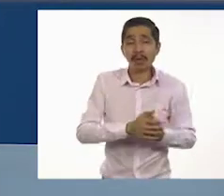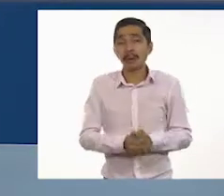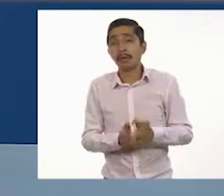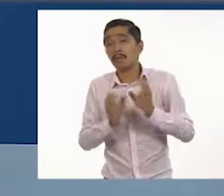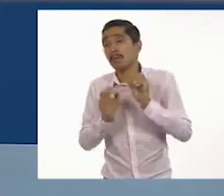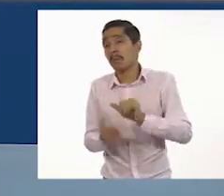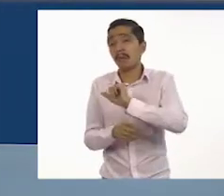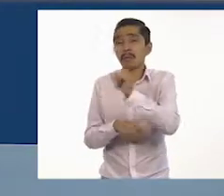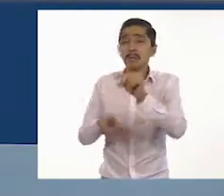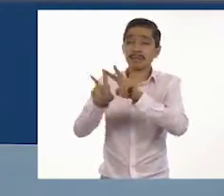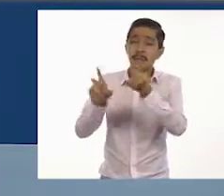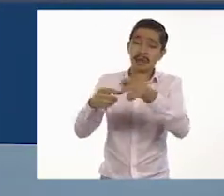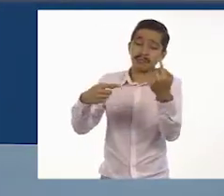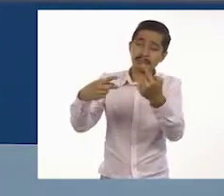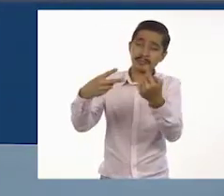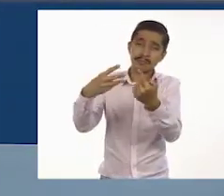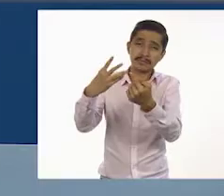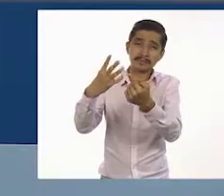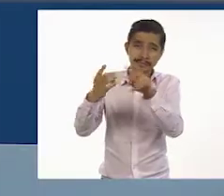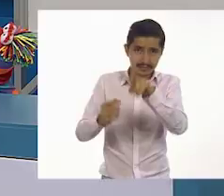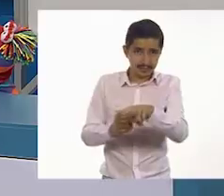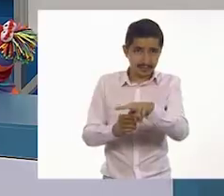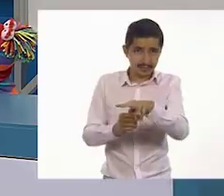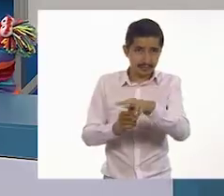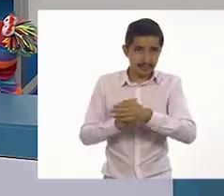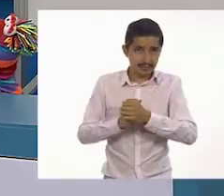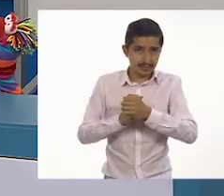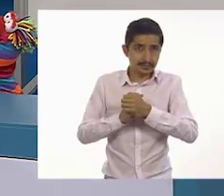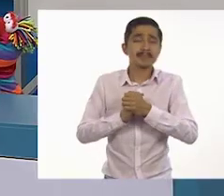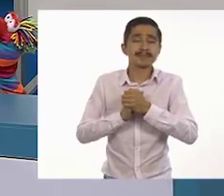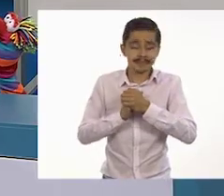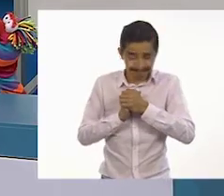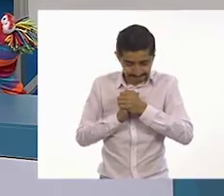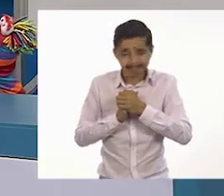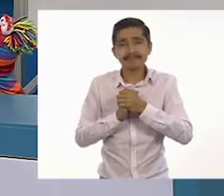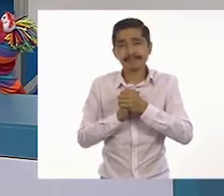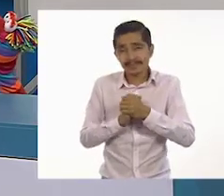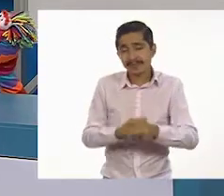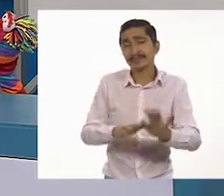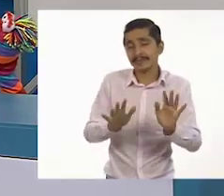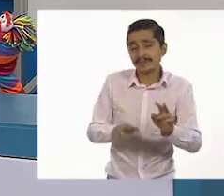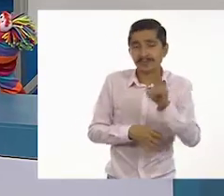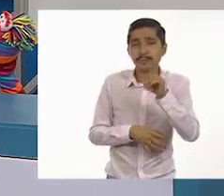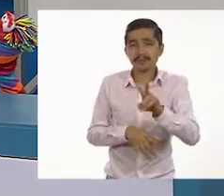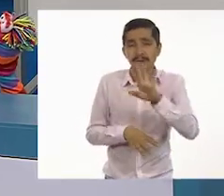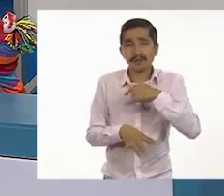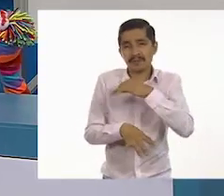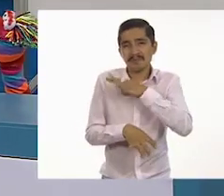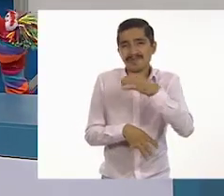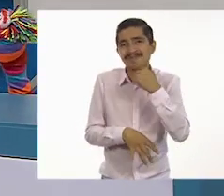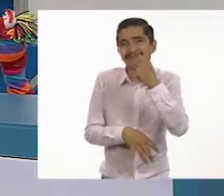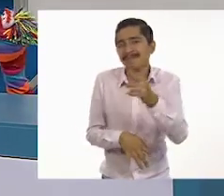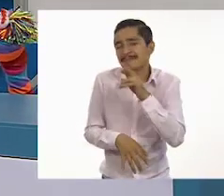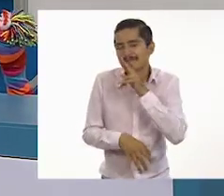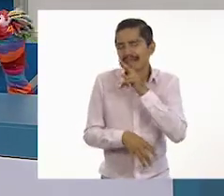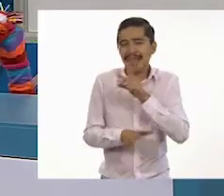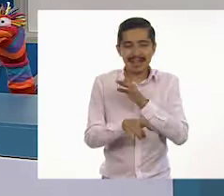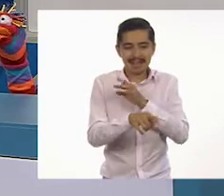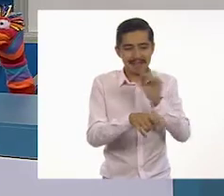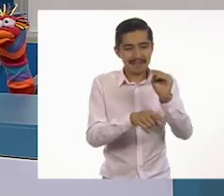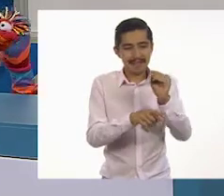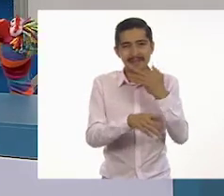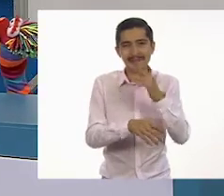cualquier otro tema. ¿Cierto? En realidad, ni yo lo hubiera podido haber dicho mejor. Tom, eso es